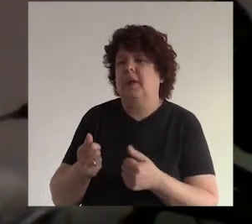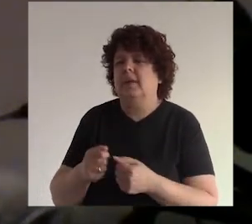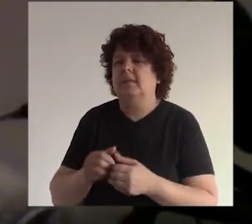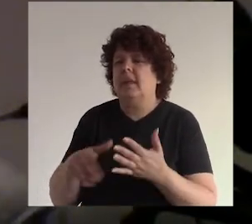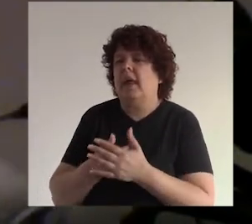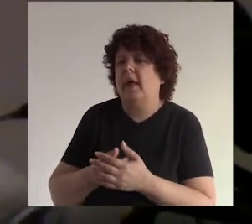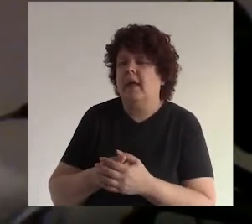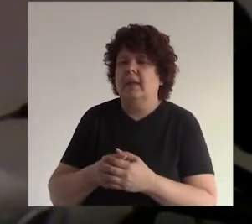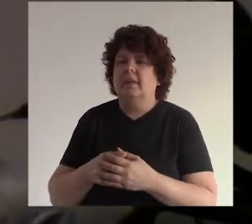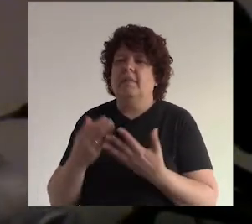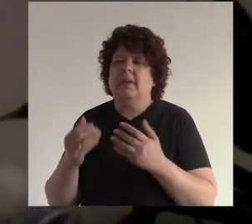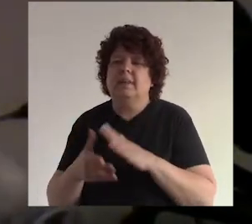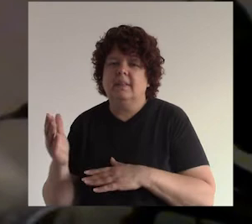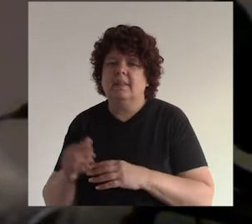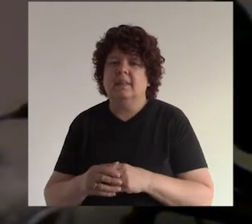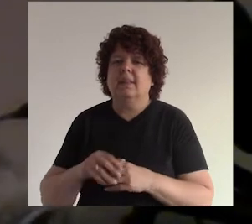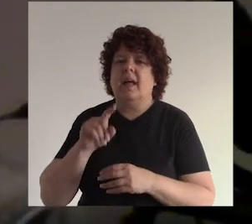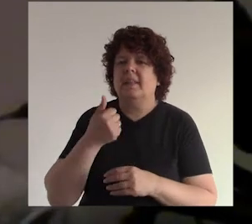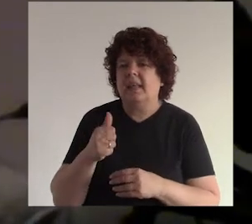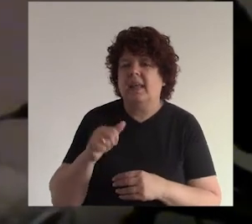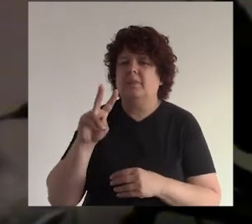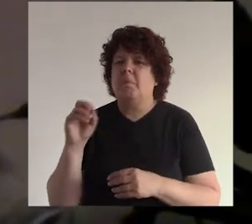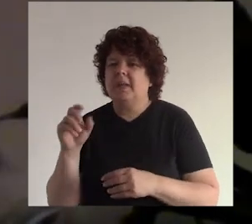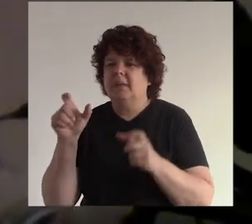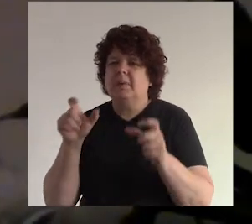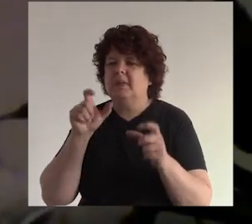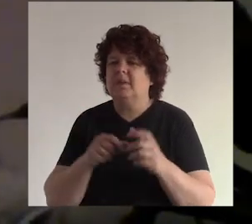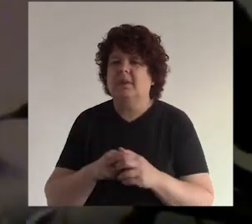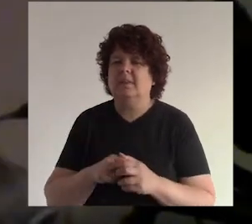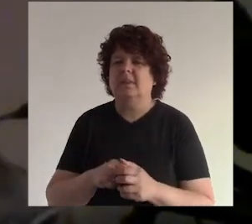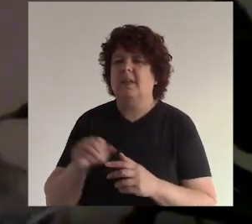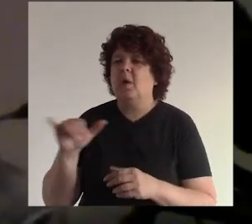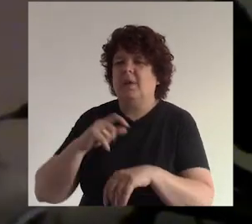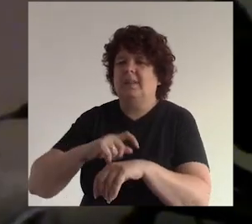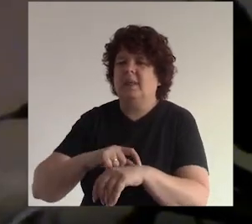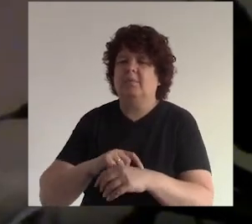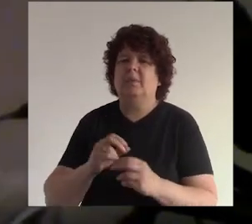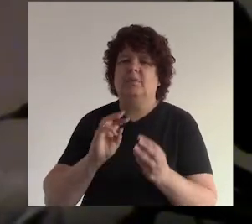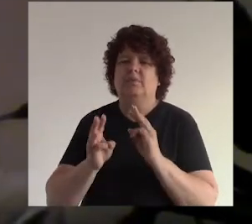¿no? estoy acá a 10-20 personas a la vez mandar un mensajito antes no había eso ¿no?